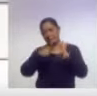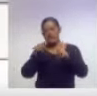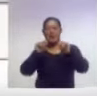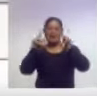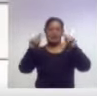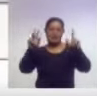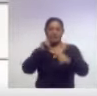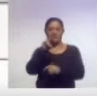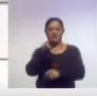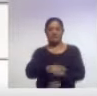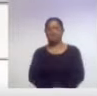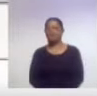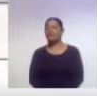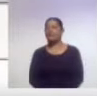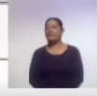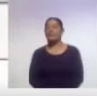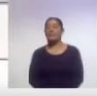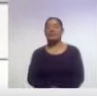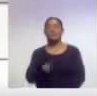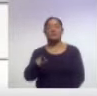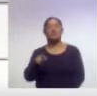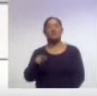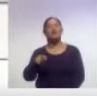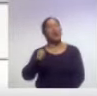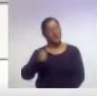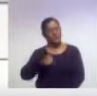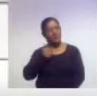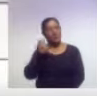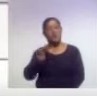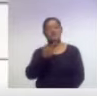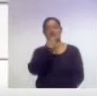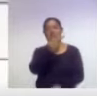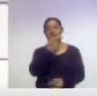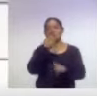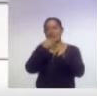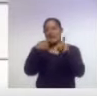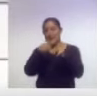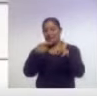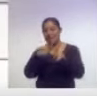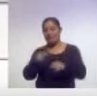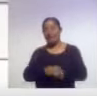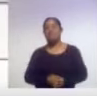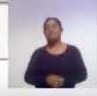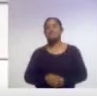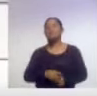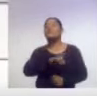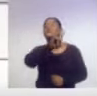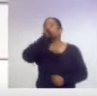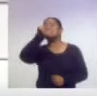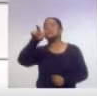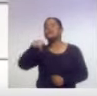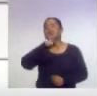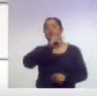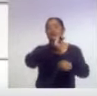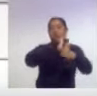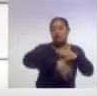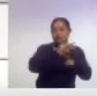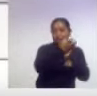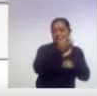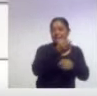No se pierda usted ahora Deportes, 7.30 y mire, aquí, despuesito de terminar este